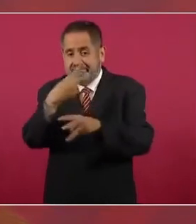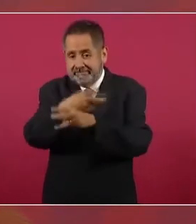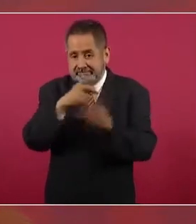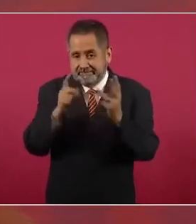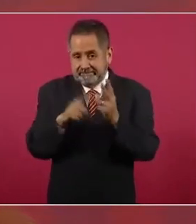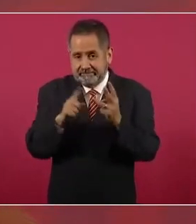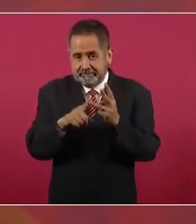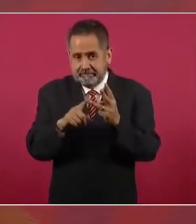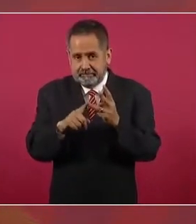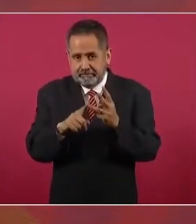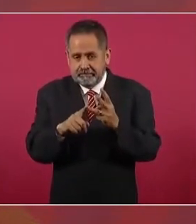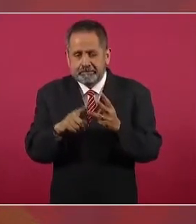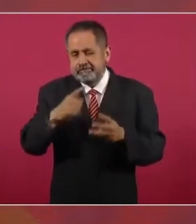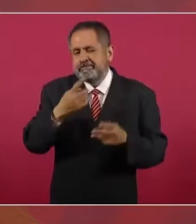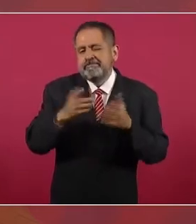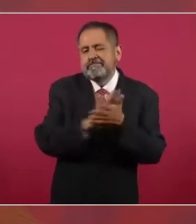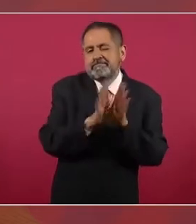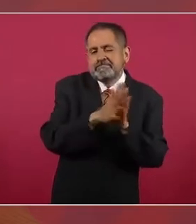porque ya estaba hablado,